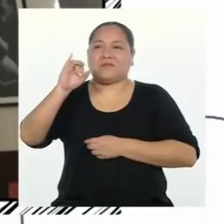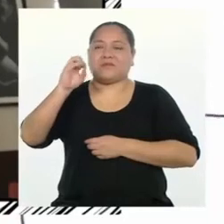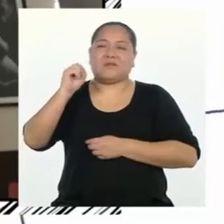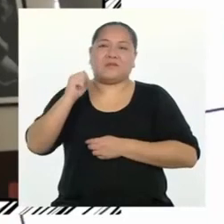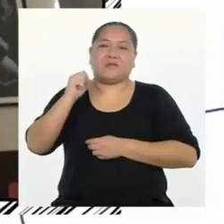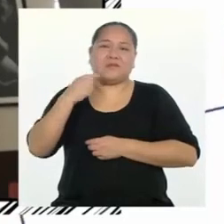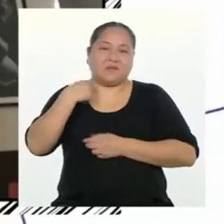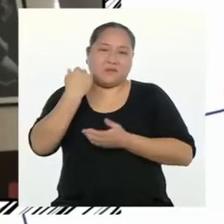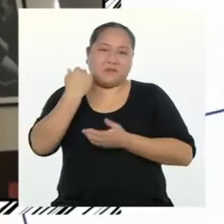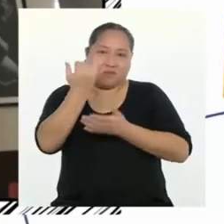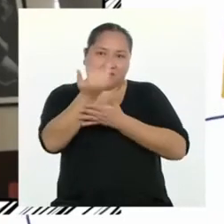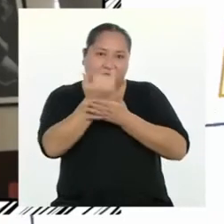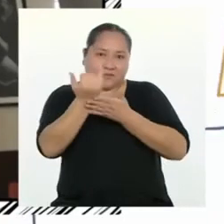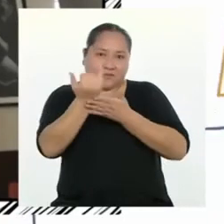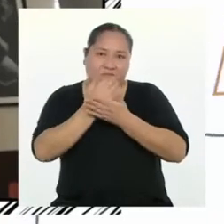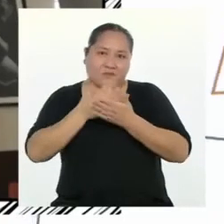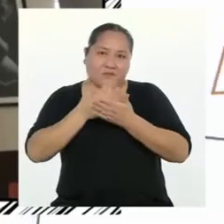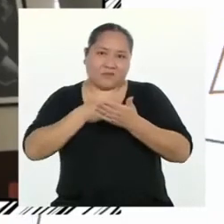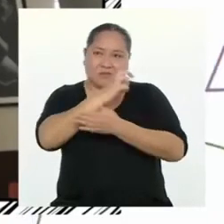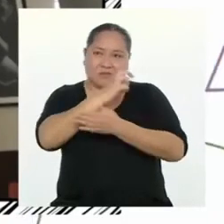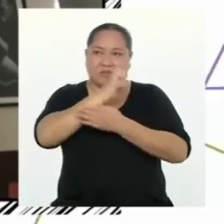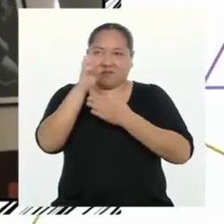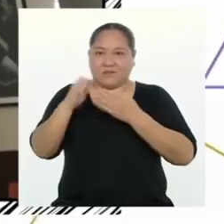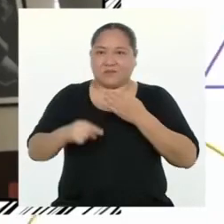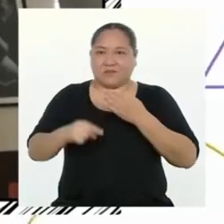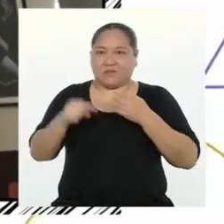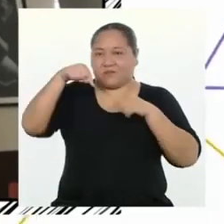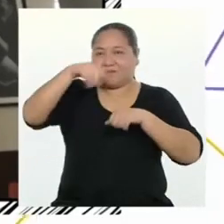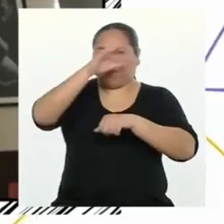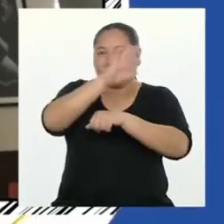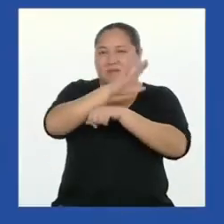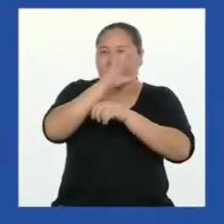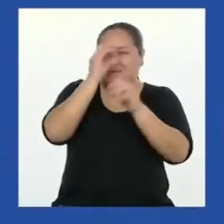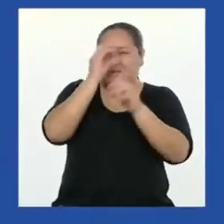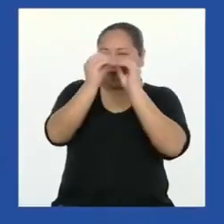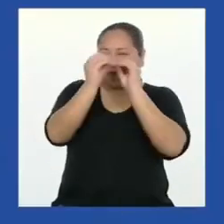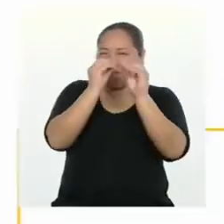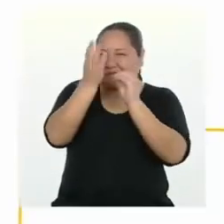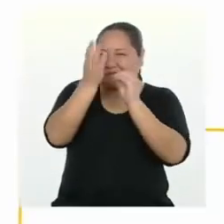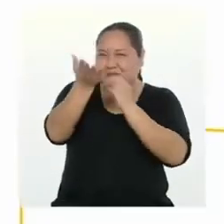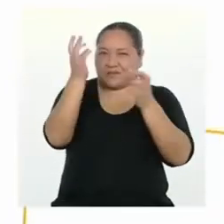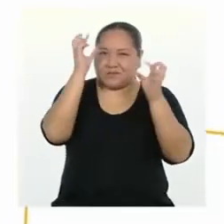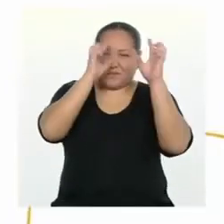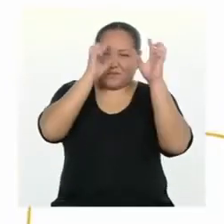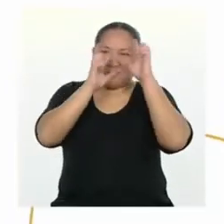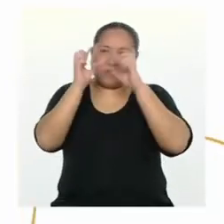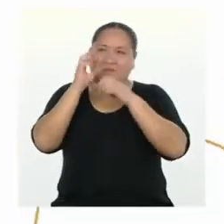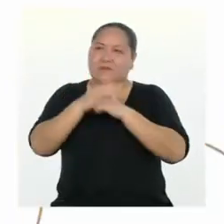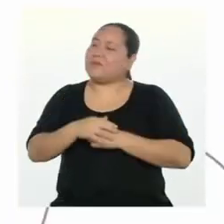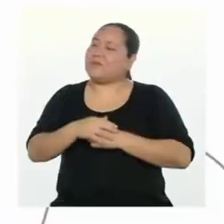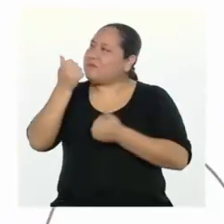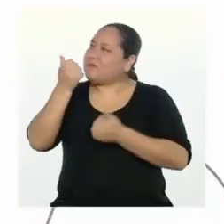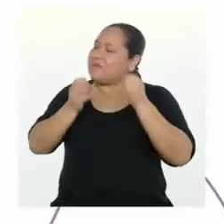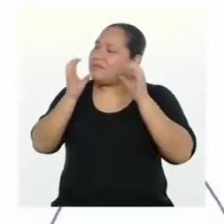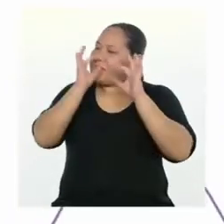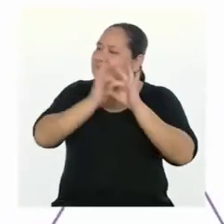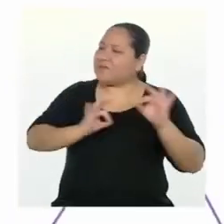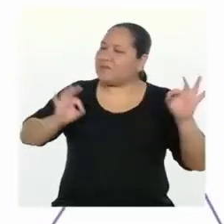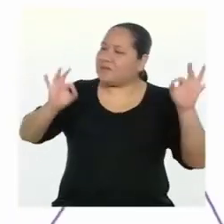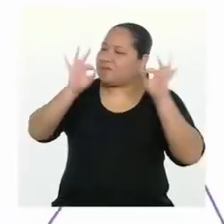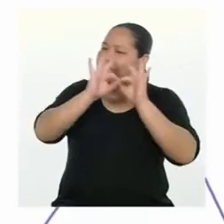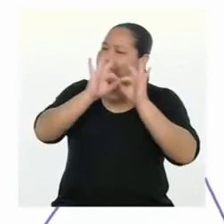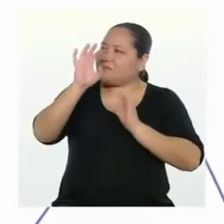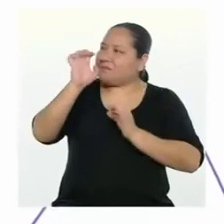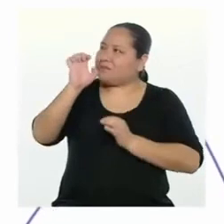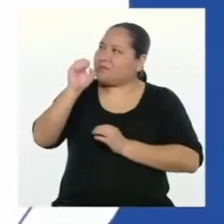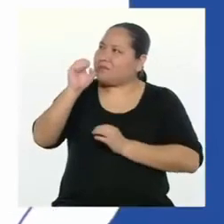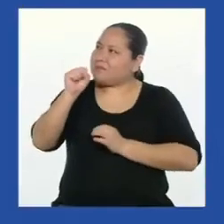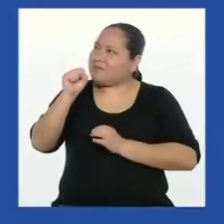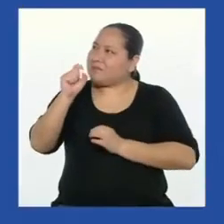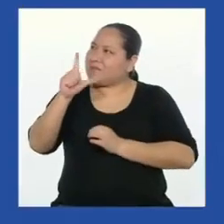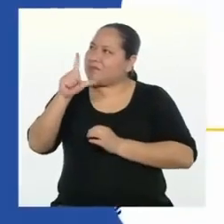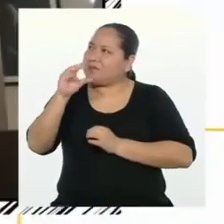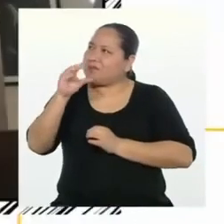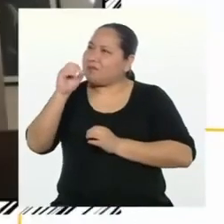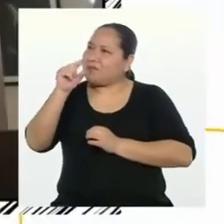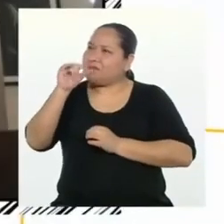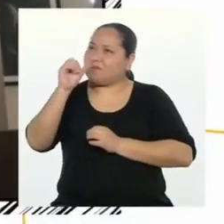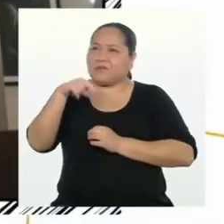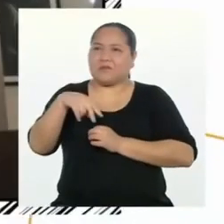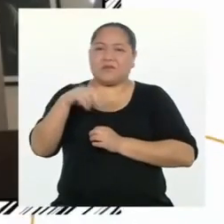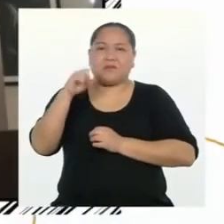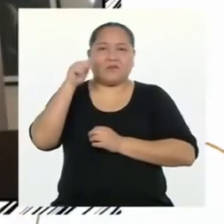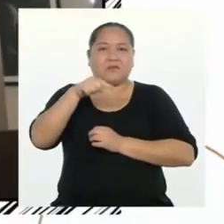de Procesión. Y esta tarde vengo a despejar todas sus dudas. ¿Cuál es la importancia del eslogan para los afiches?